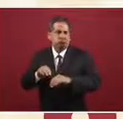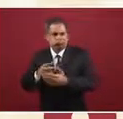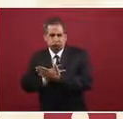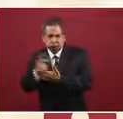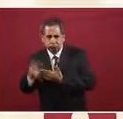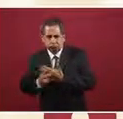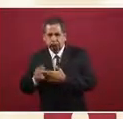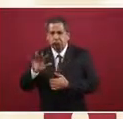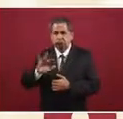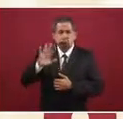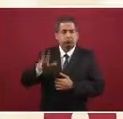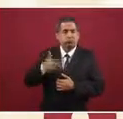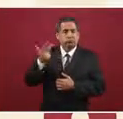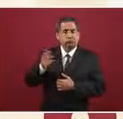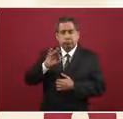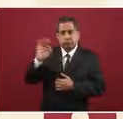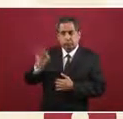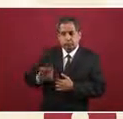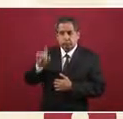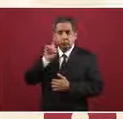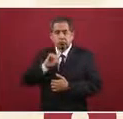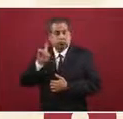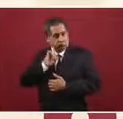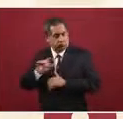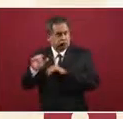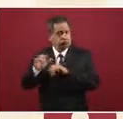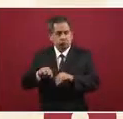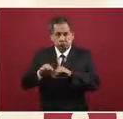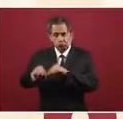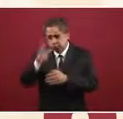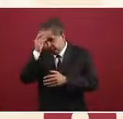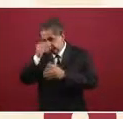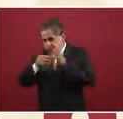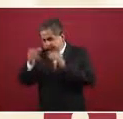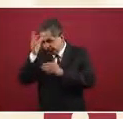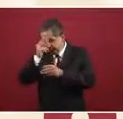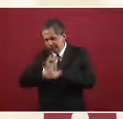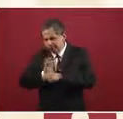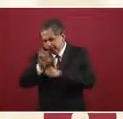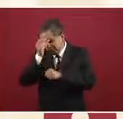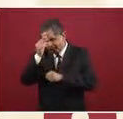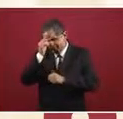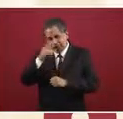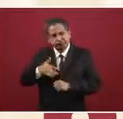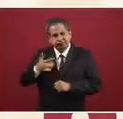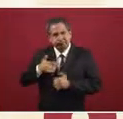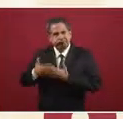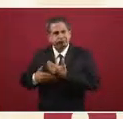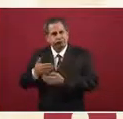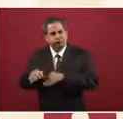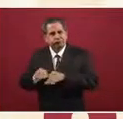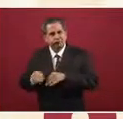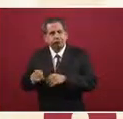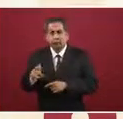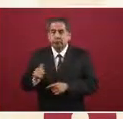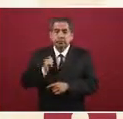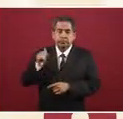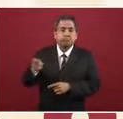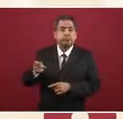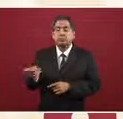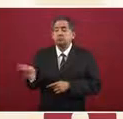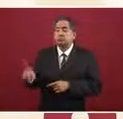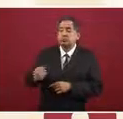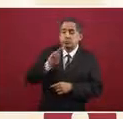tenemos 58 por ciento de mujeres aprendices que están aprovechando, muchas de ellas madres de